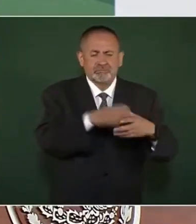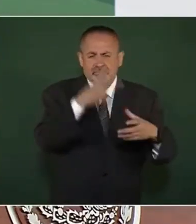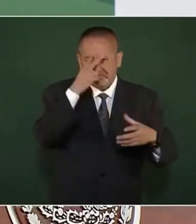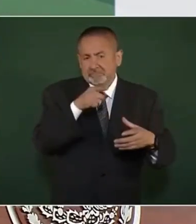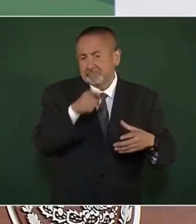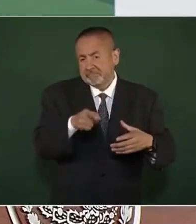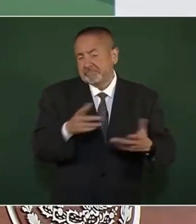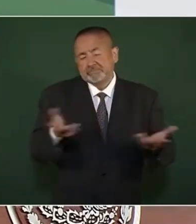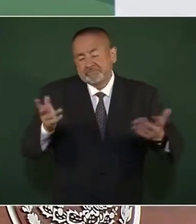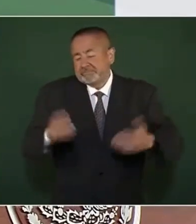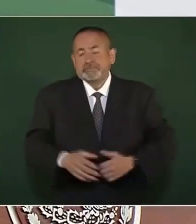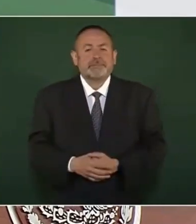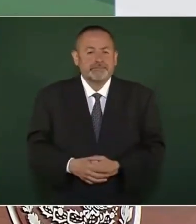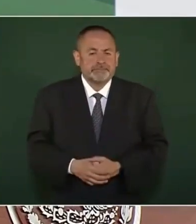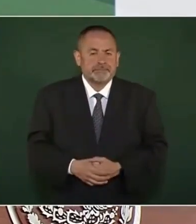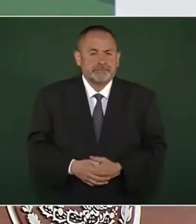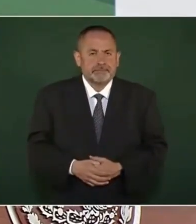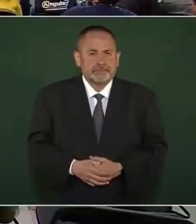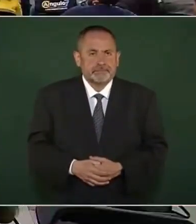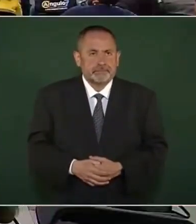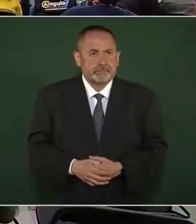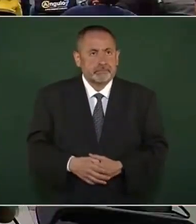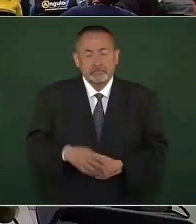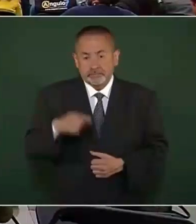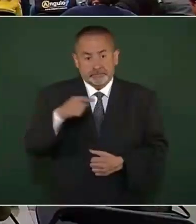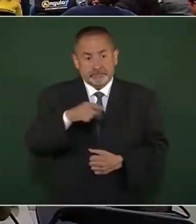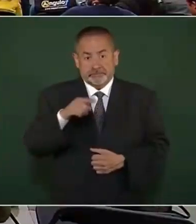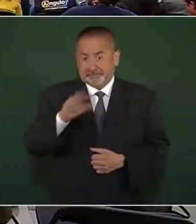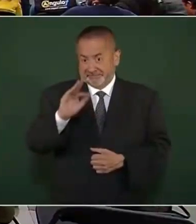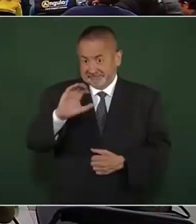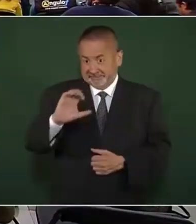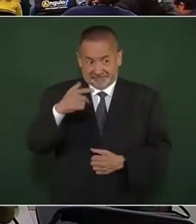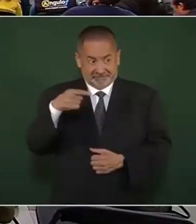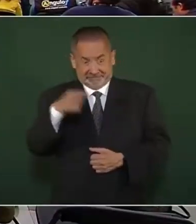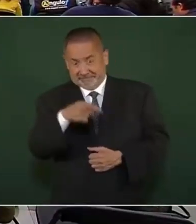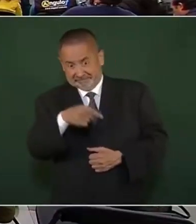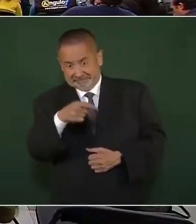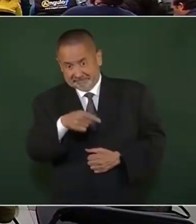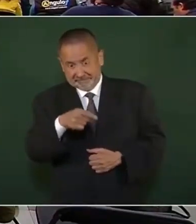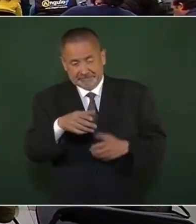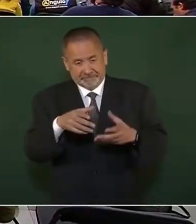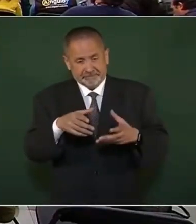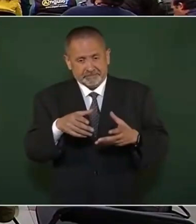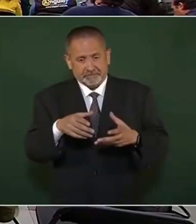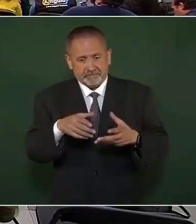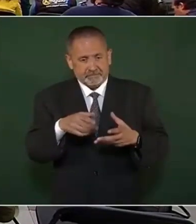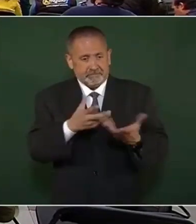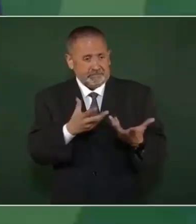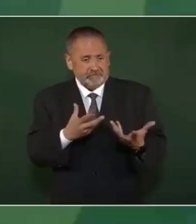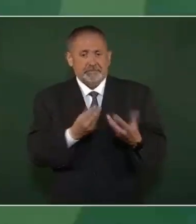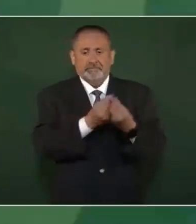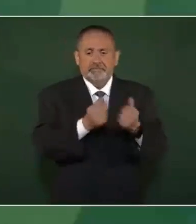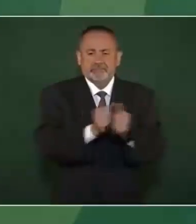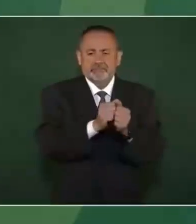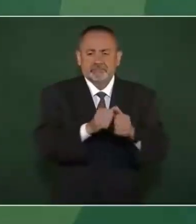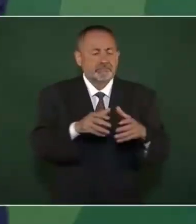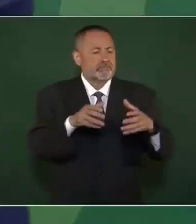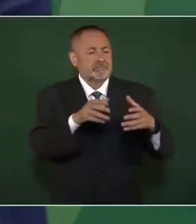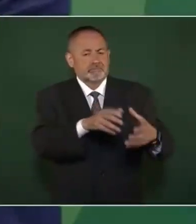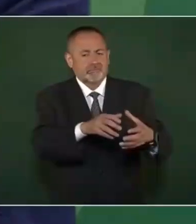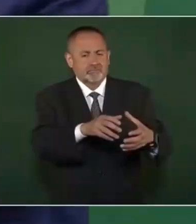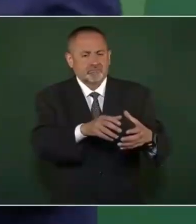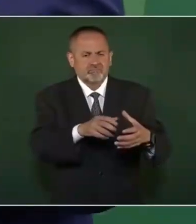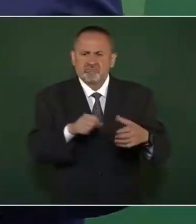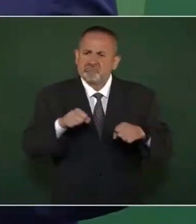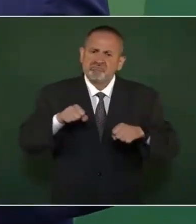Entonces, él es un partidario del